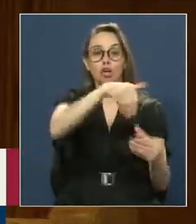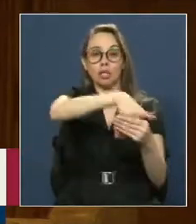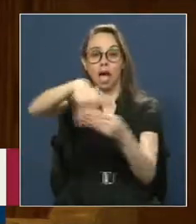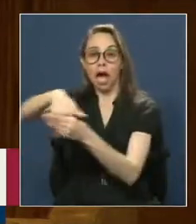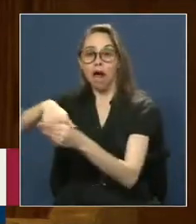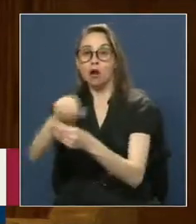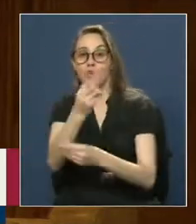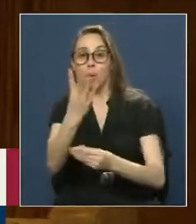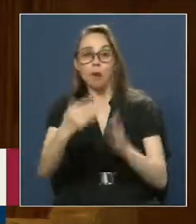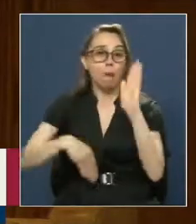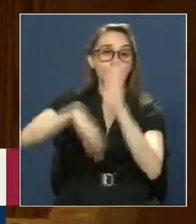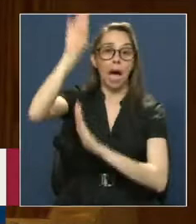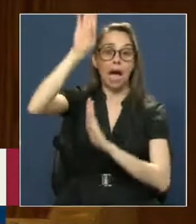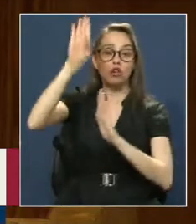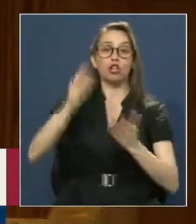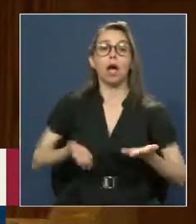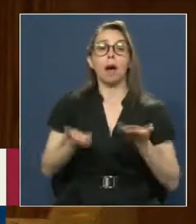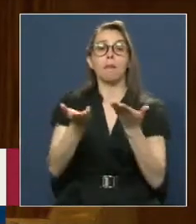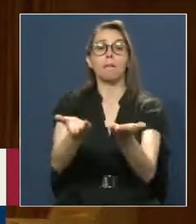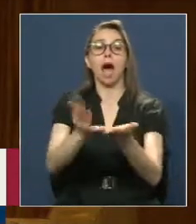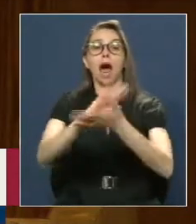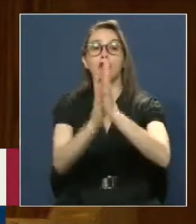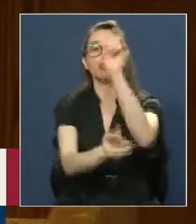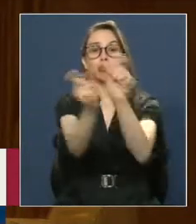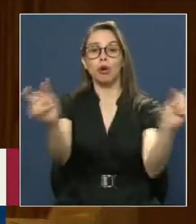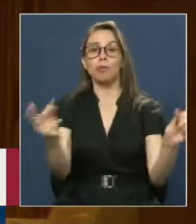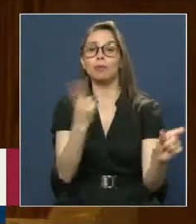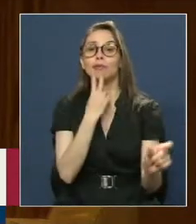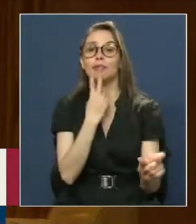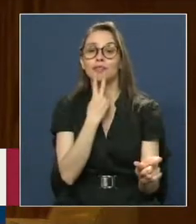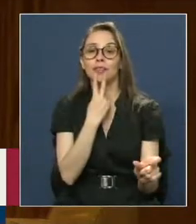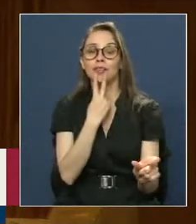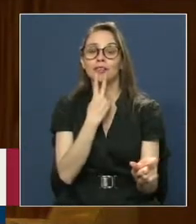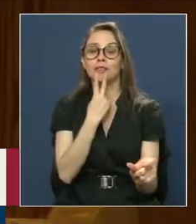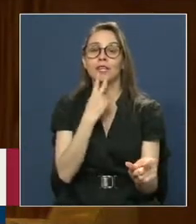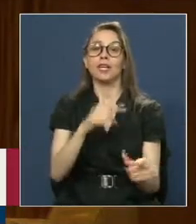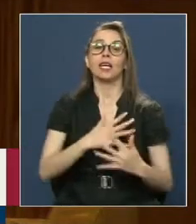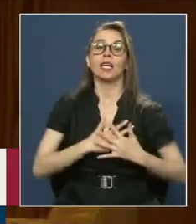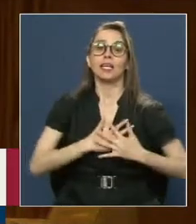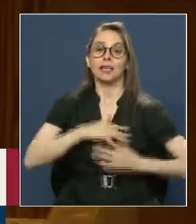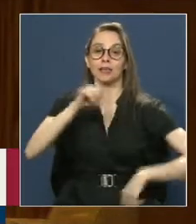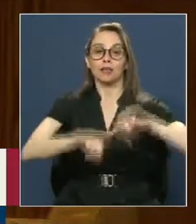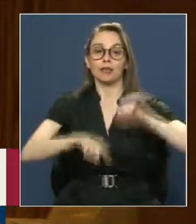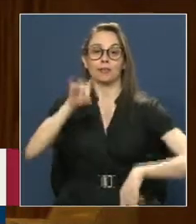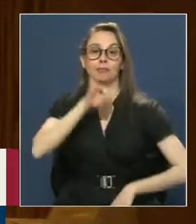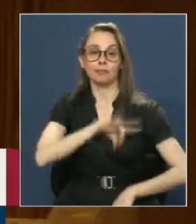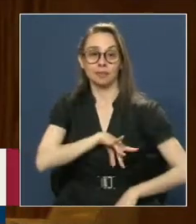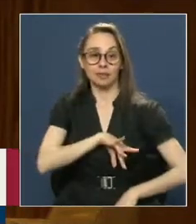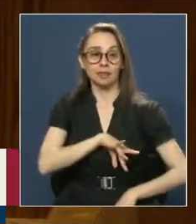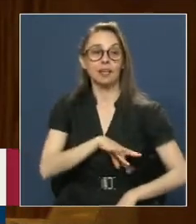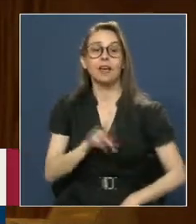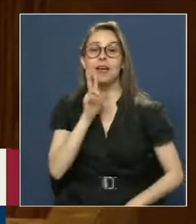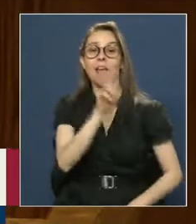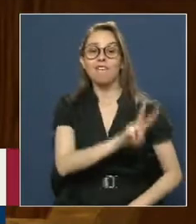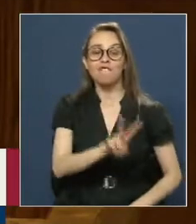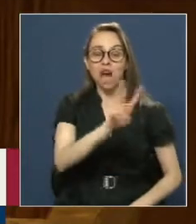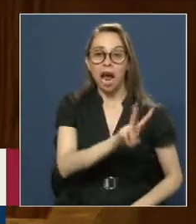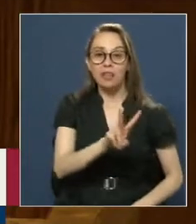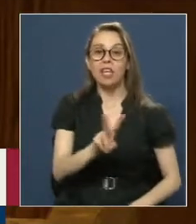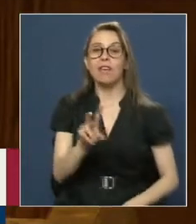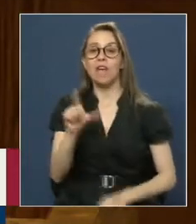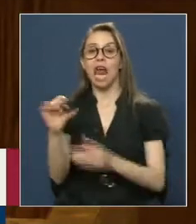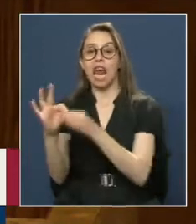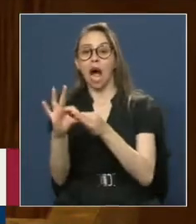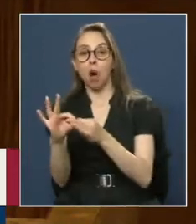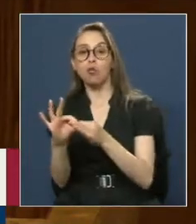Necesarias Para beneficio De todos Los habitantes De este Querido Suelo Desde Valdivia La